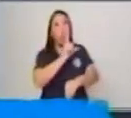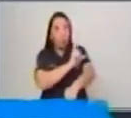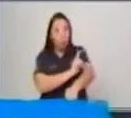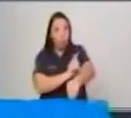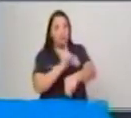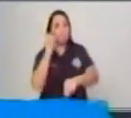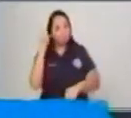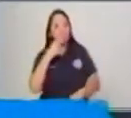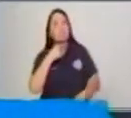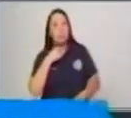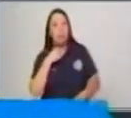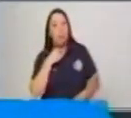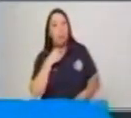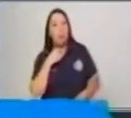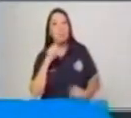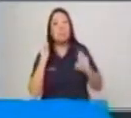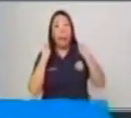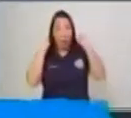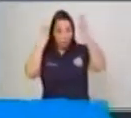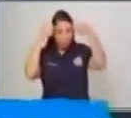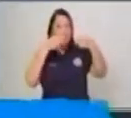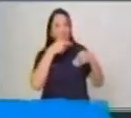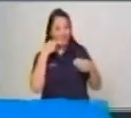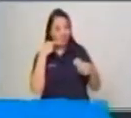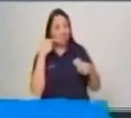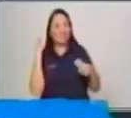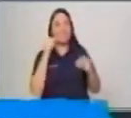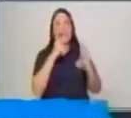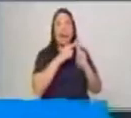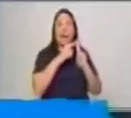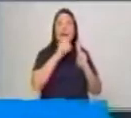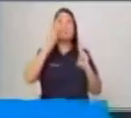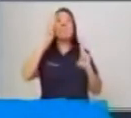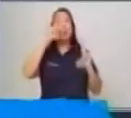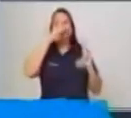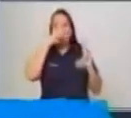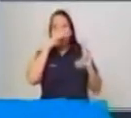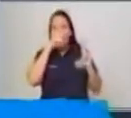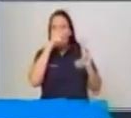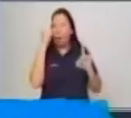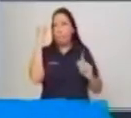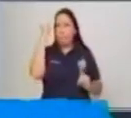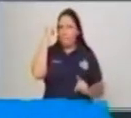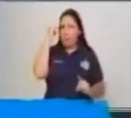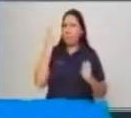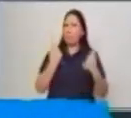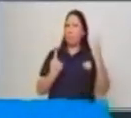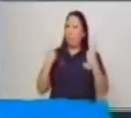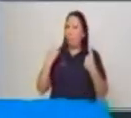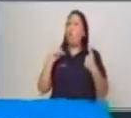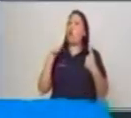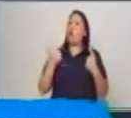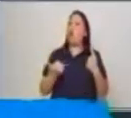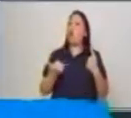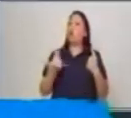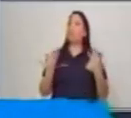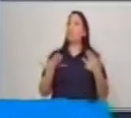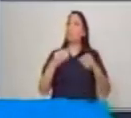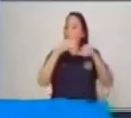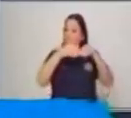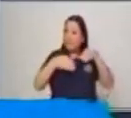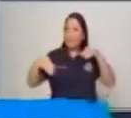gusta mucho el cuento de la caperucita roja, también me gusta el de los tres cerditos. Piensen ustedes en casa. Otro cuento que conozcan.